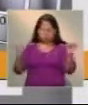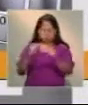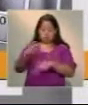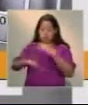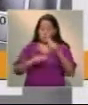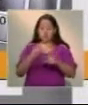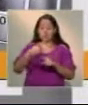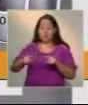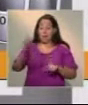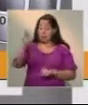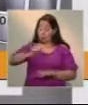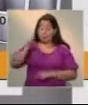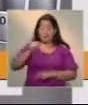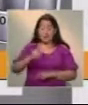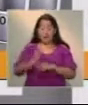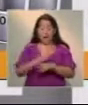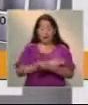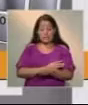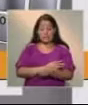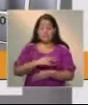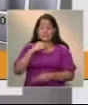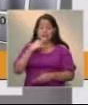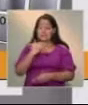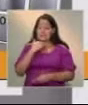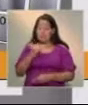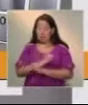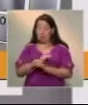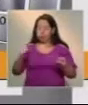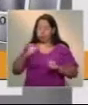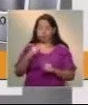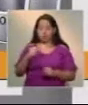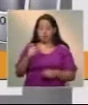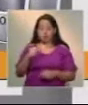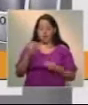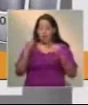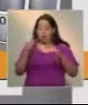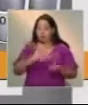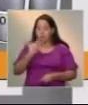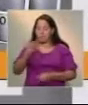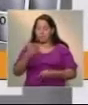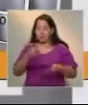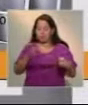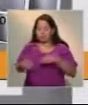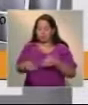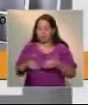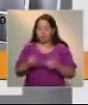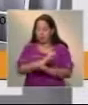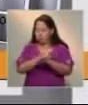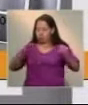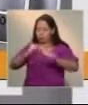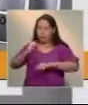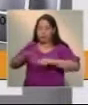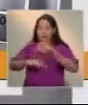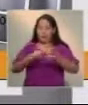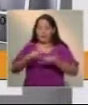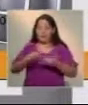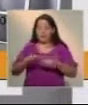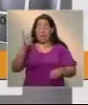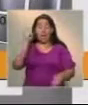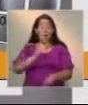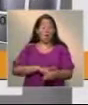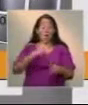pero lo terrible de todo esto es cómo es posible que se pueda colocar un artefacto explosivo en la universidad. Pero peor aún,